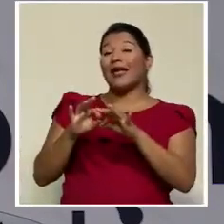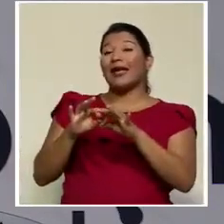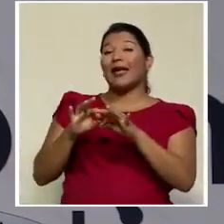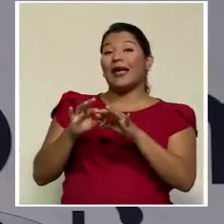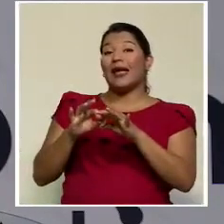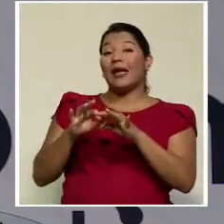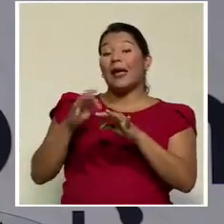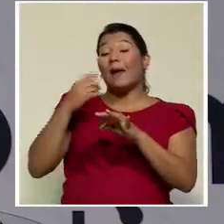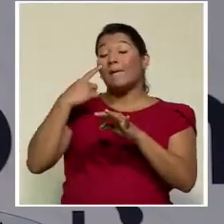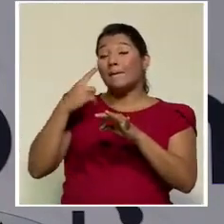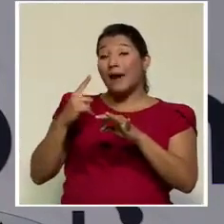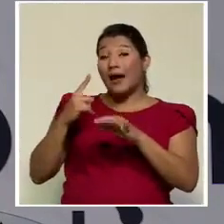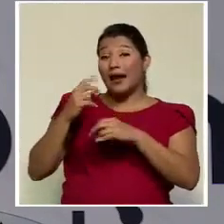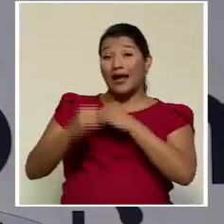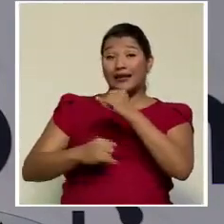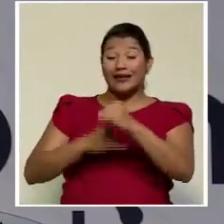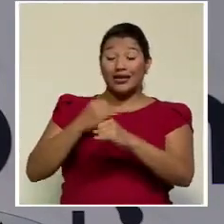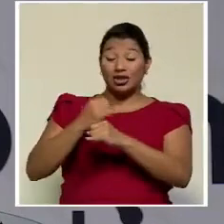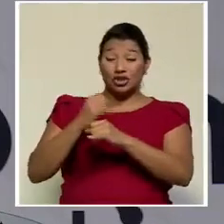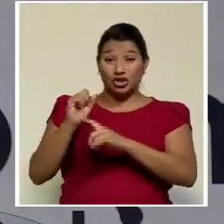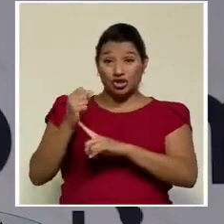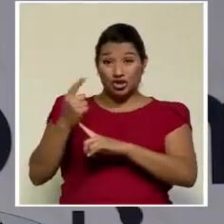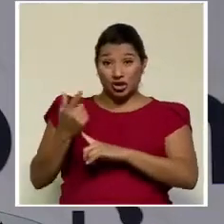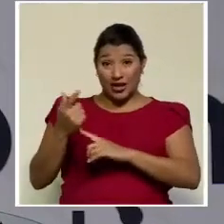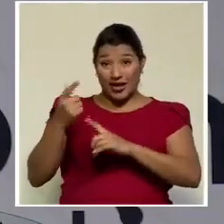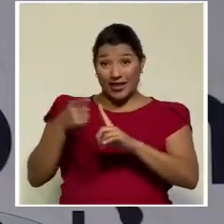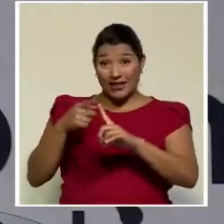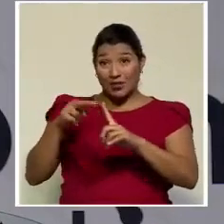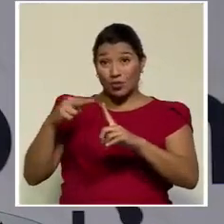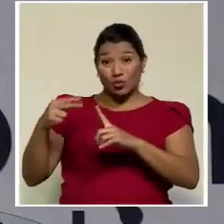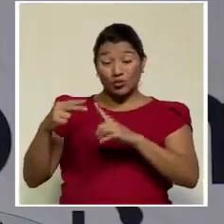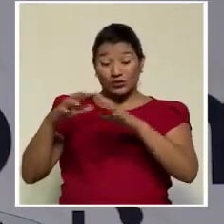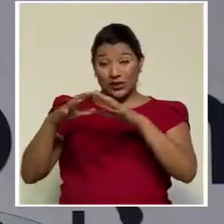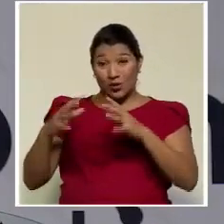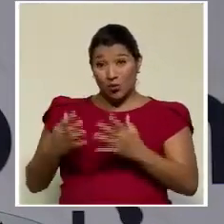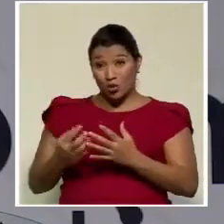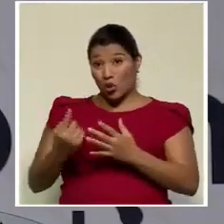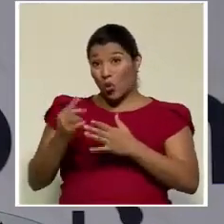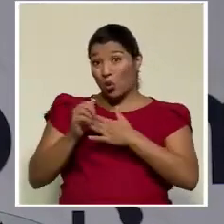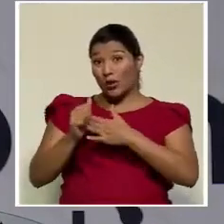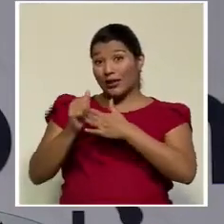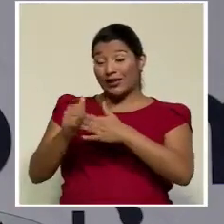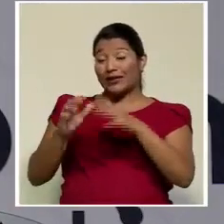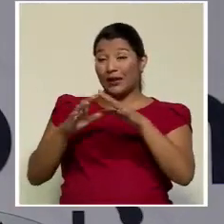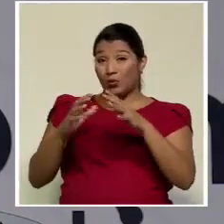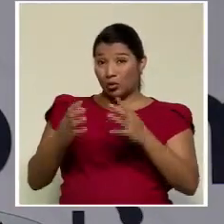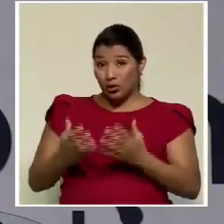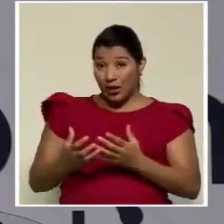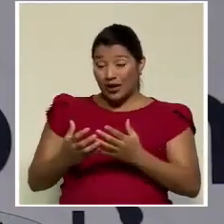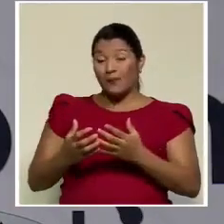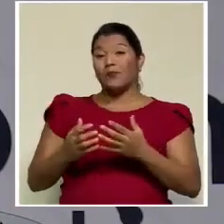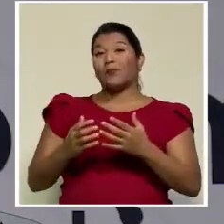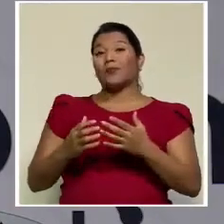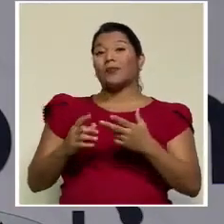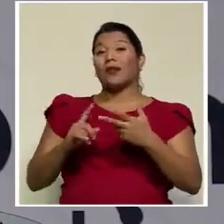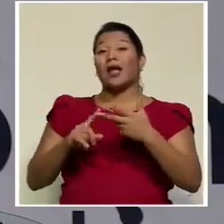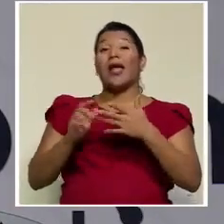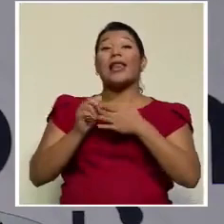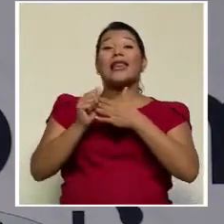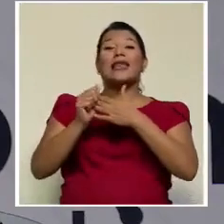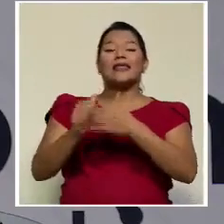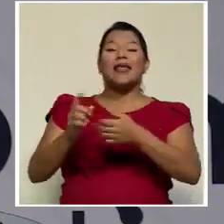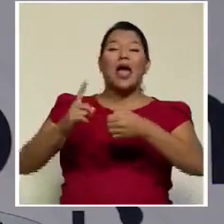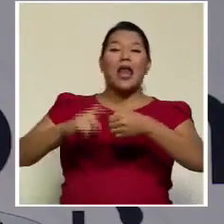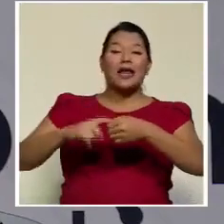socialista, a nivel de mundial, un líder mundial en ese caso, líder de Alianza Patriótica,